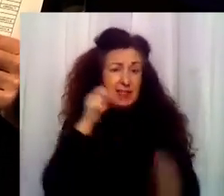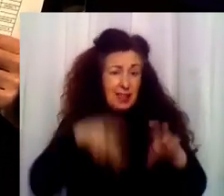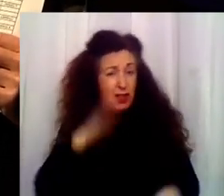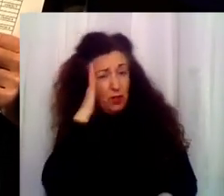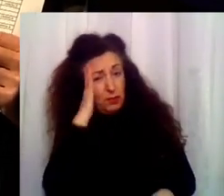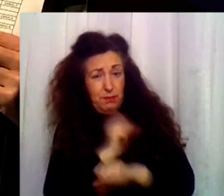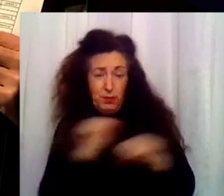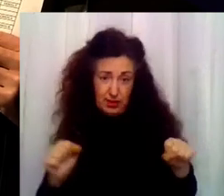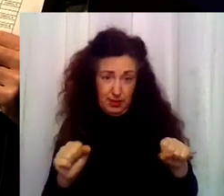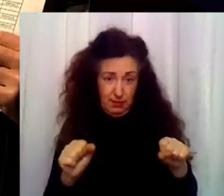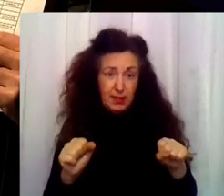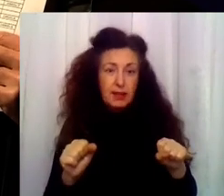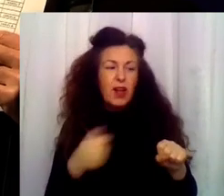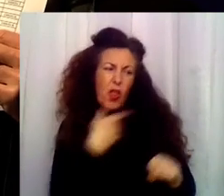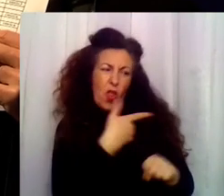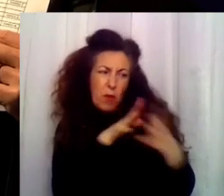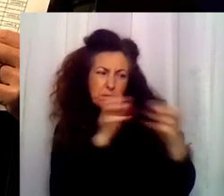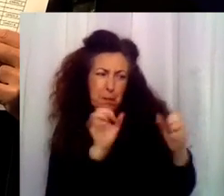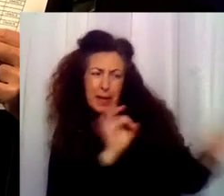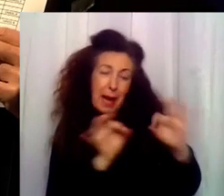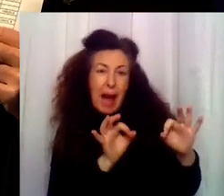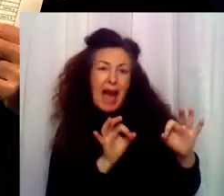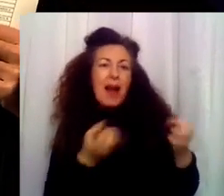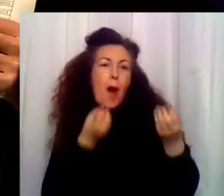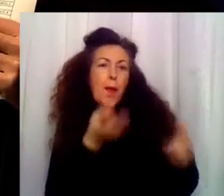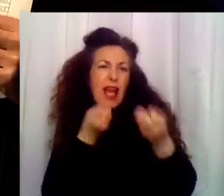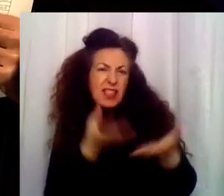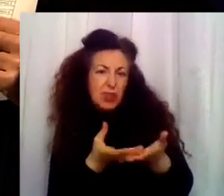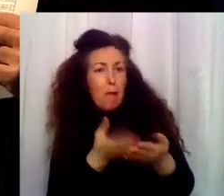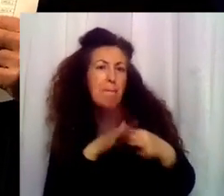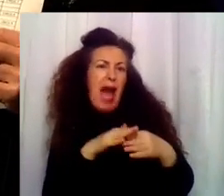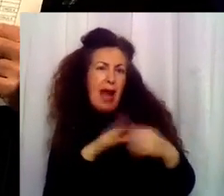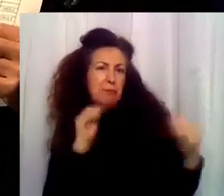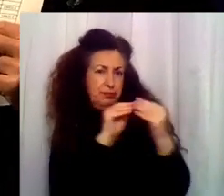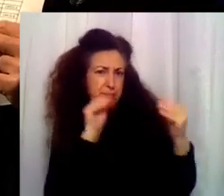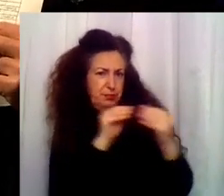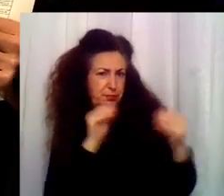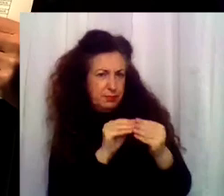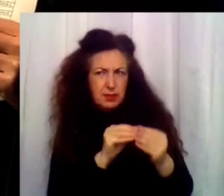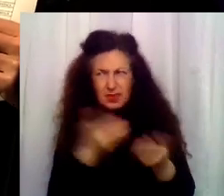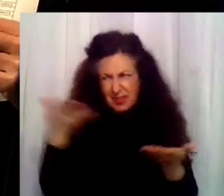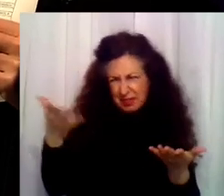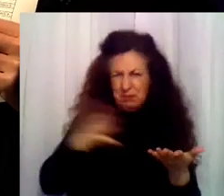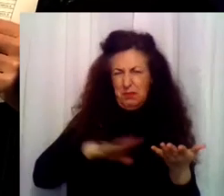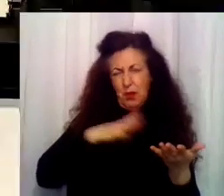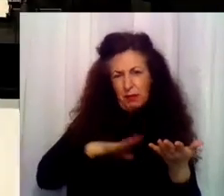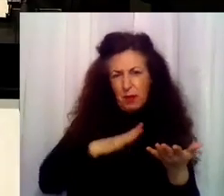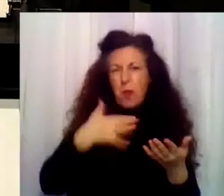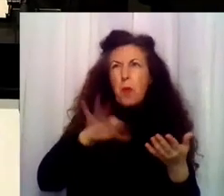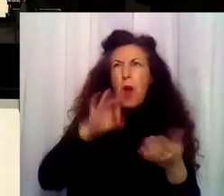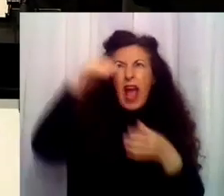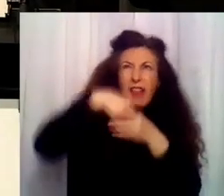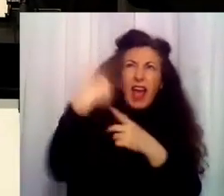Nos preparamos una versión. Digo, por no decir cada uno una cosa. ¿Pero qué versión ni qué niño muerto? No puedes pensar que nos estén grabando.